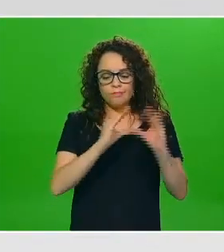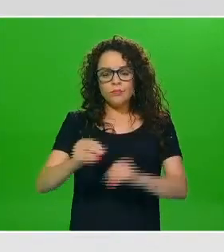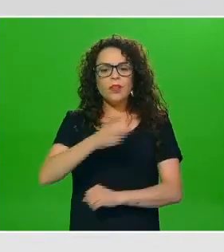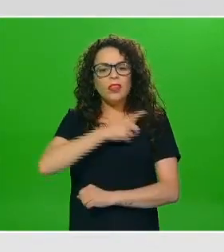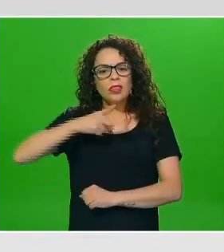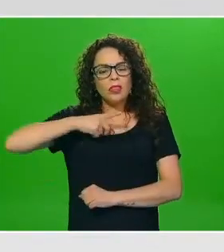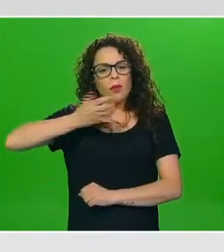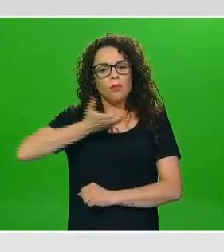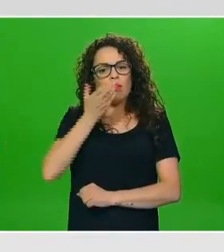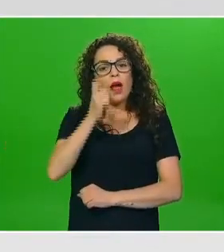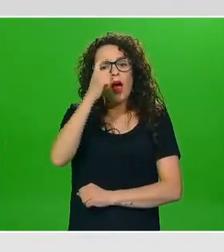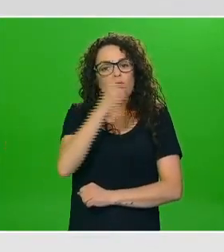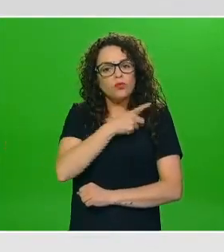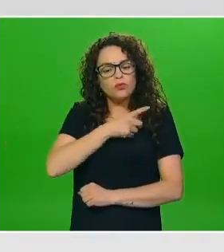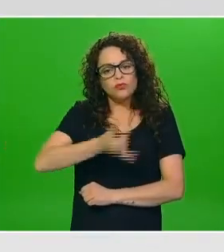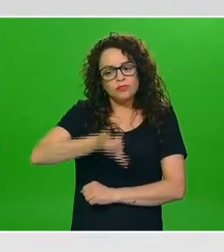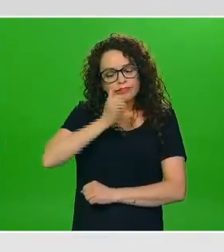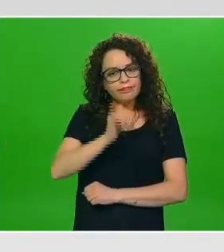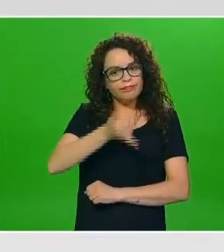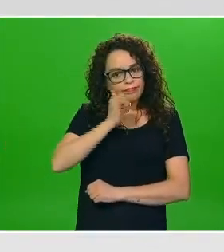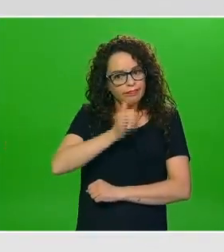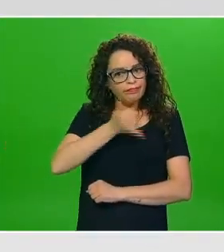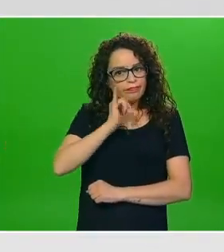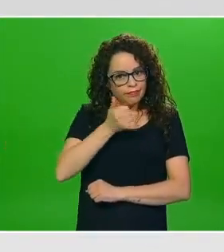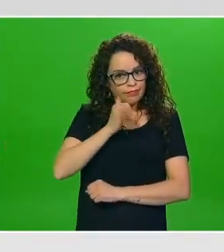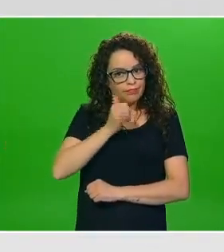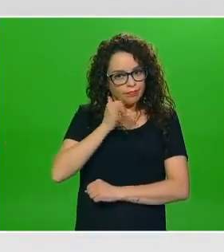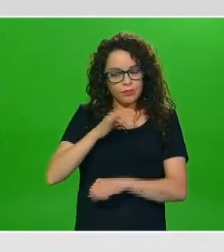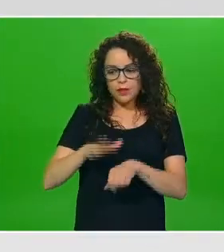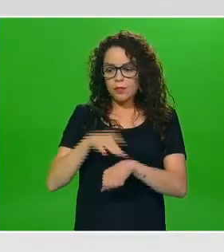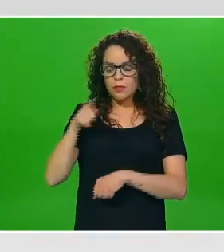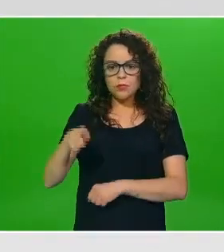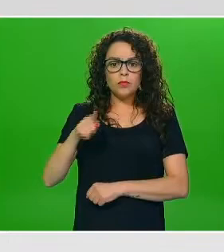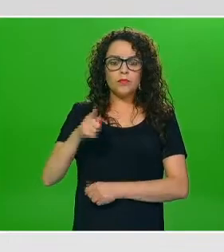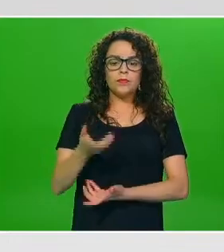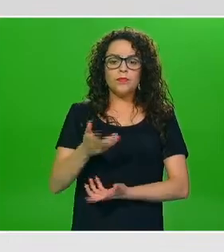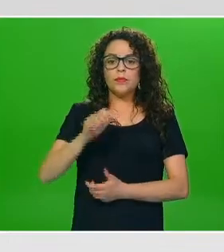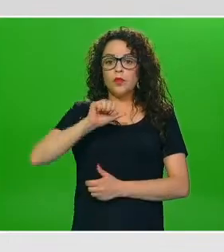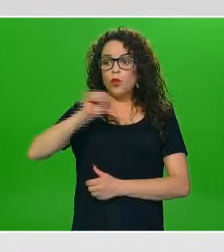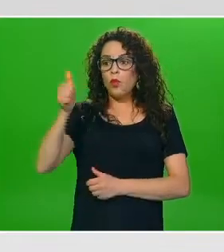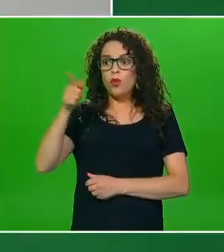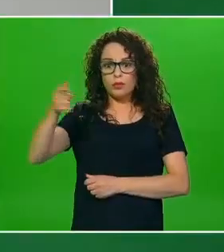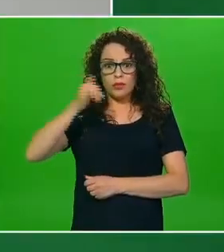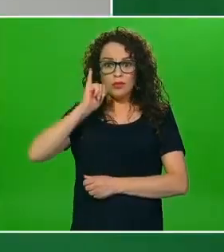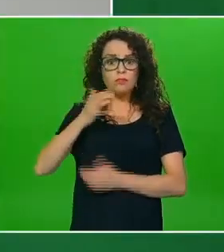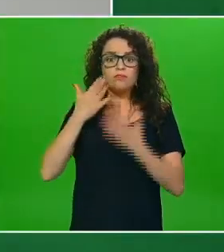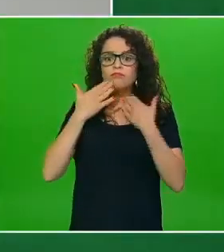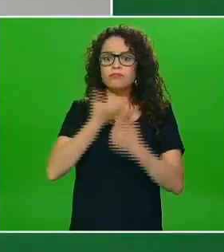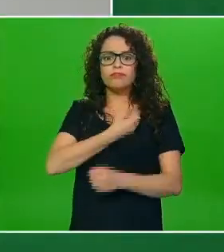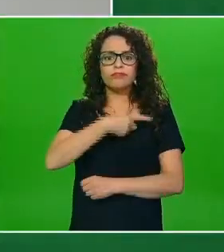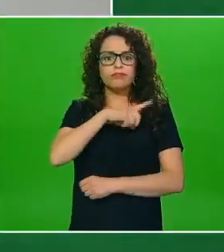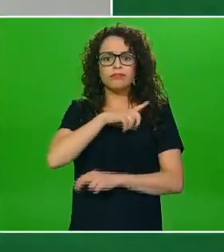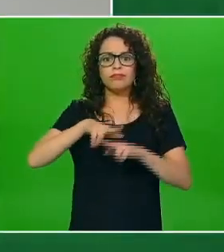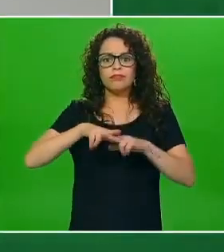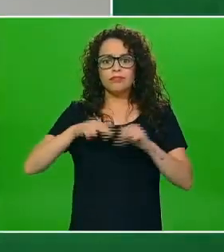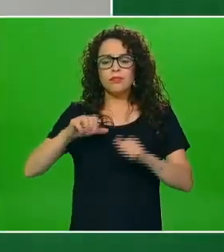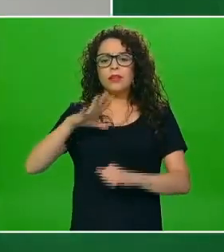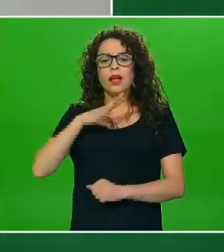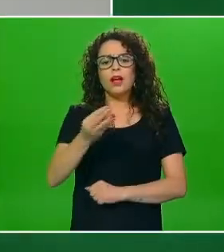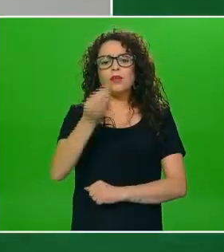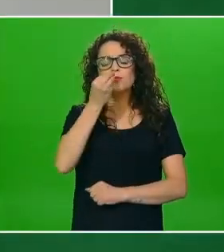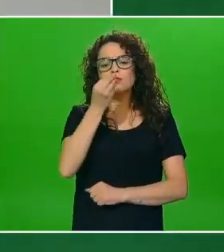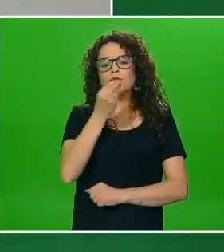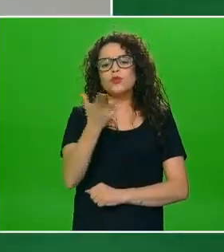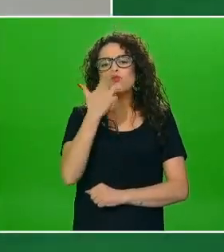bebidas que mencioné por un lado no tienen sustancias saludables y por el contrario tienen muchos azúcares